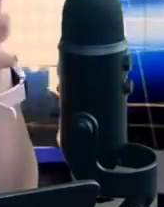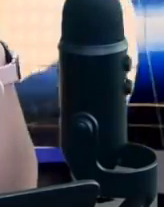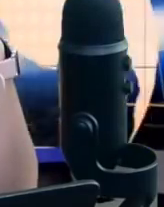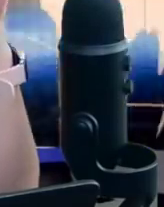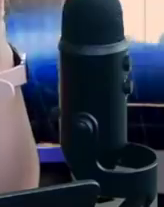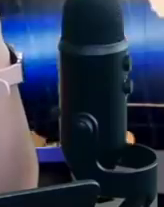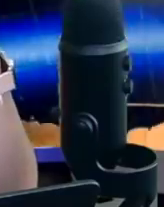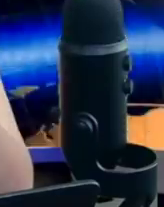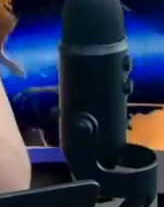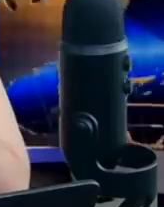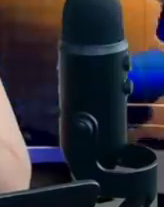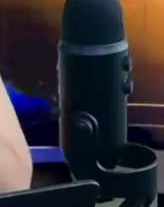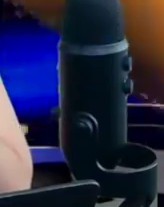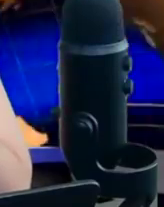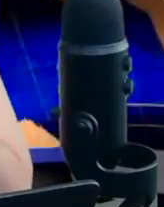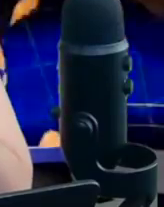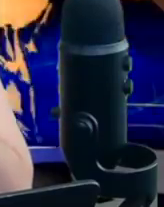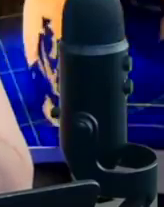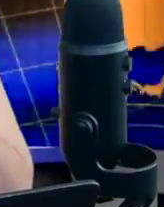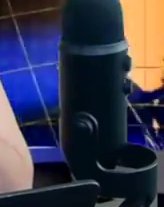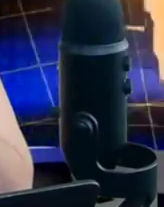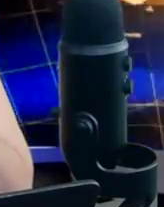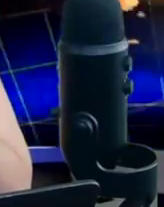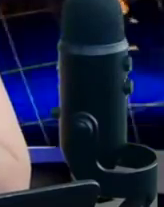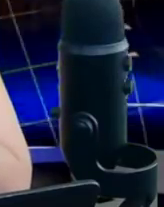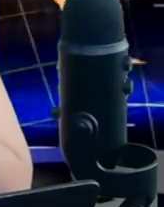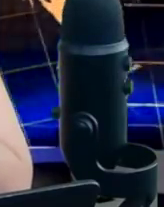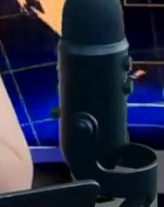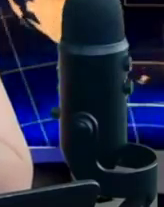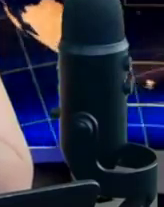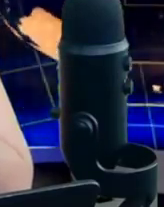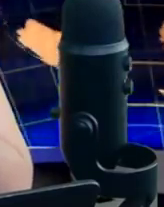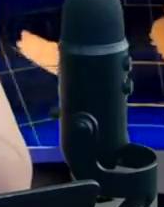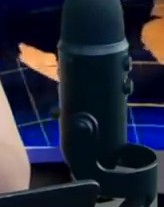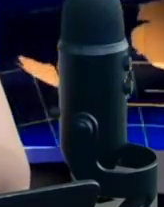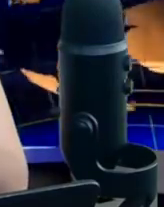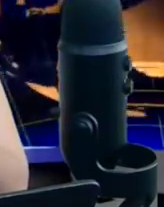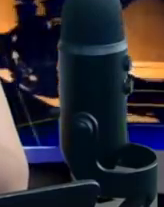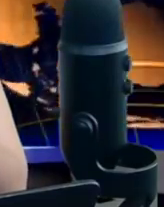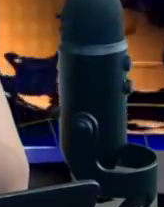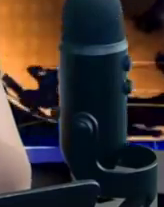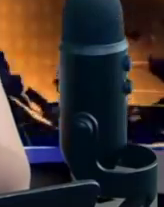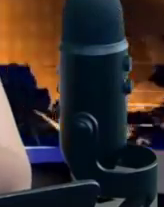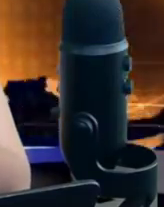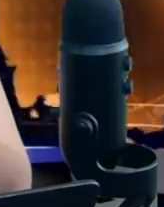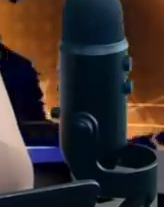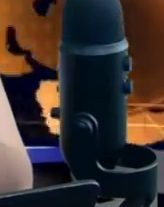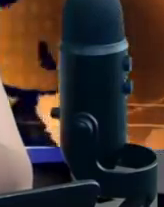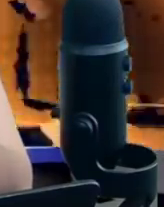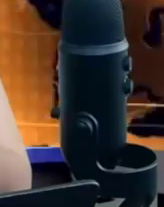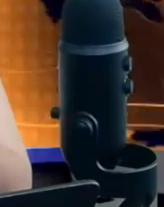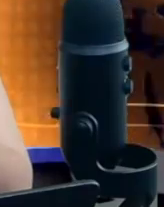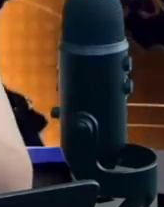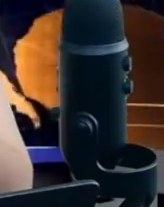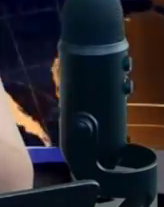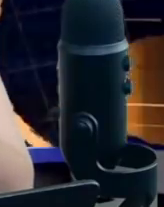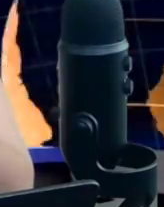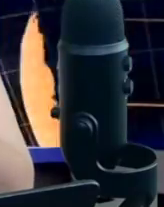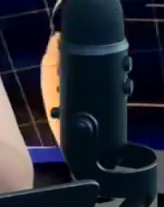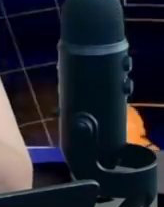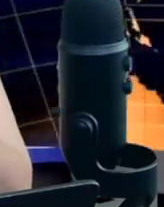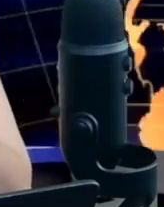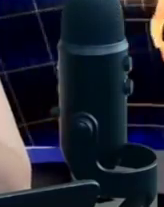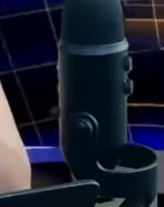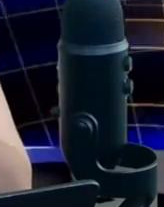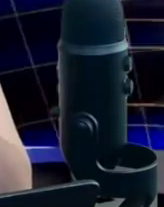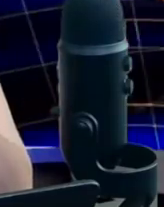de cuello blanco, esas ratas bien rechonchas que el pueblo de México quiere tras las rejas. Y está diciendo esto del